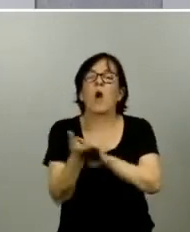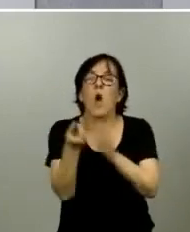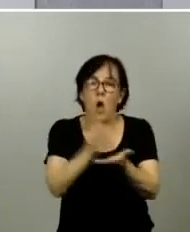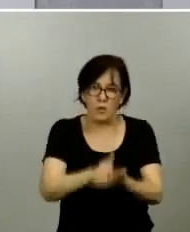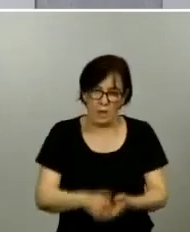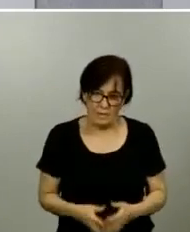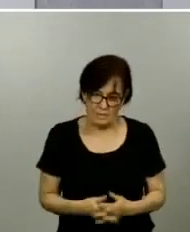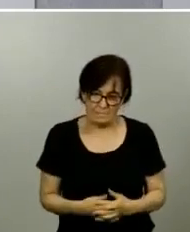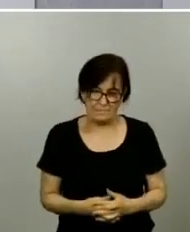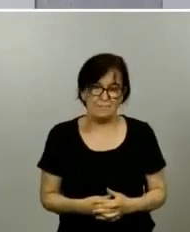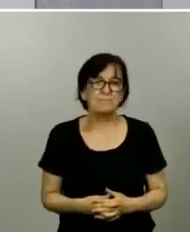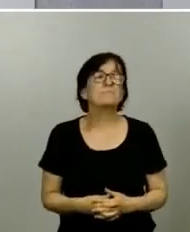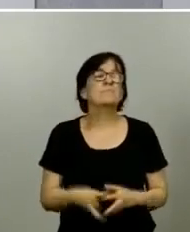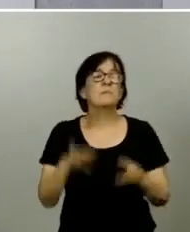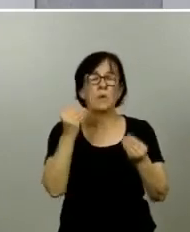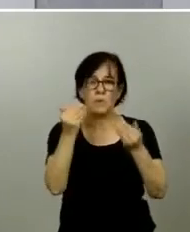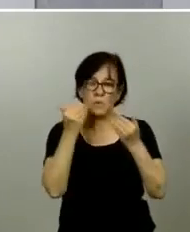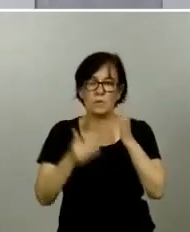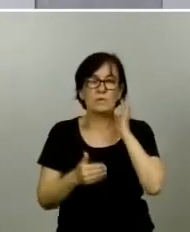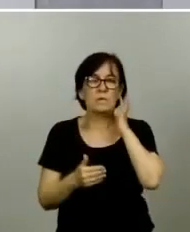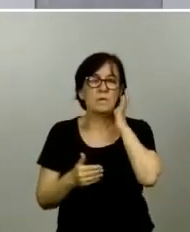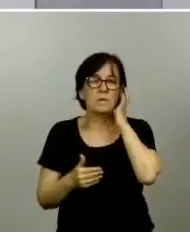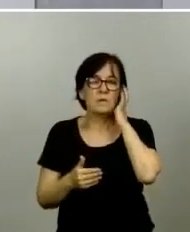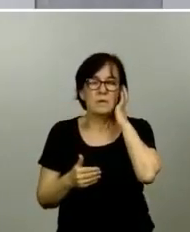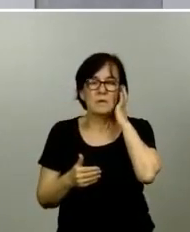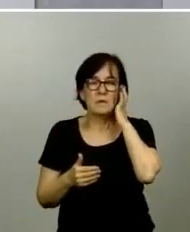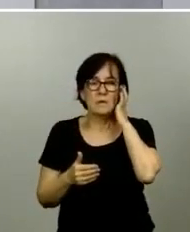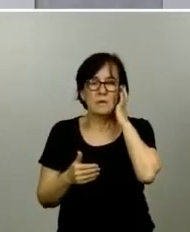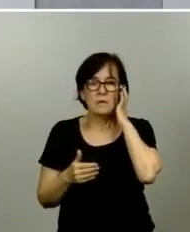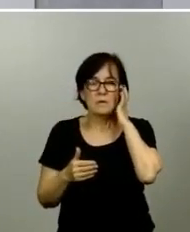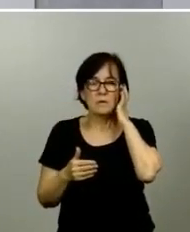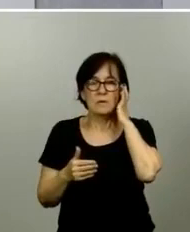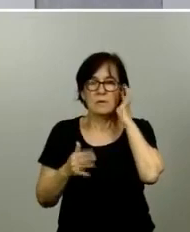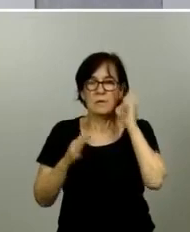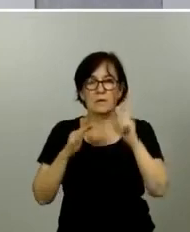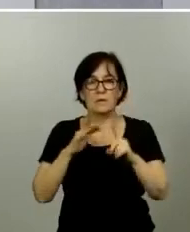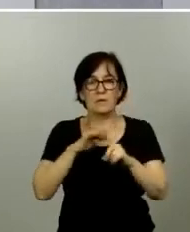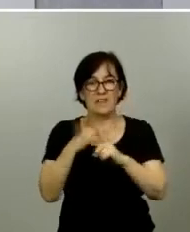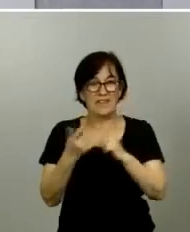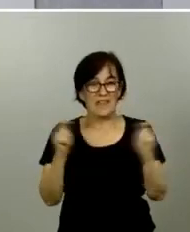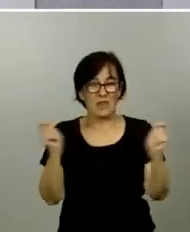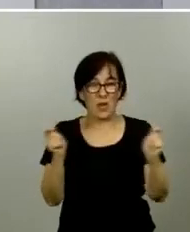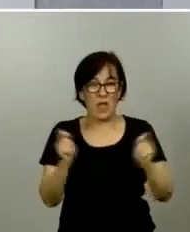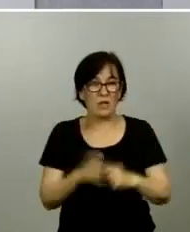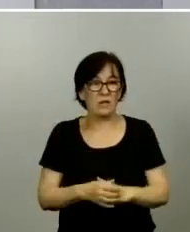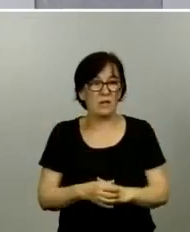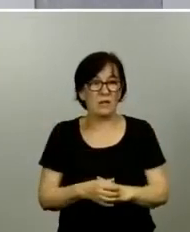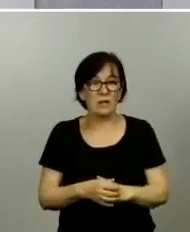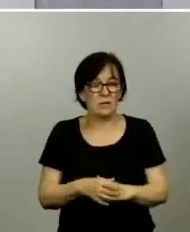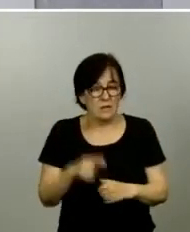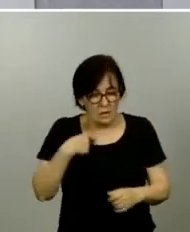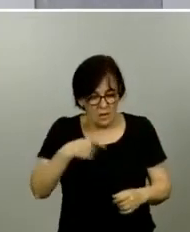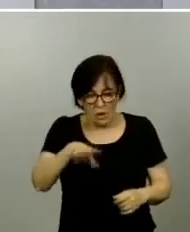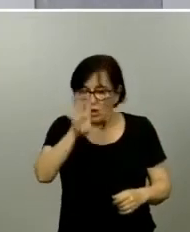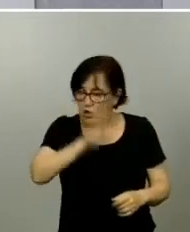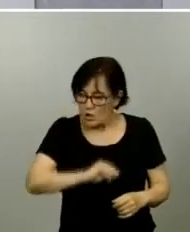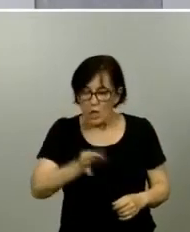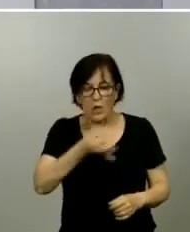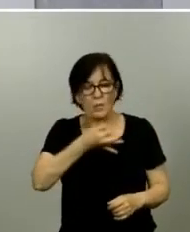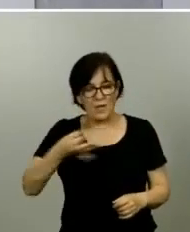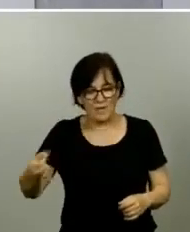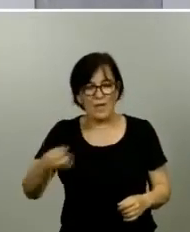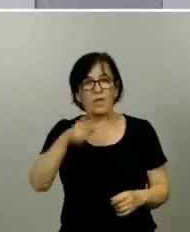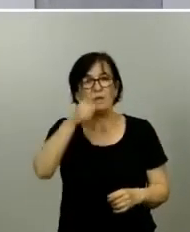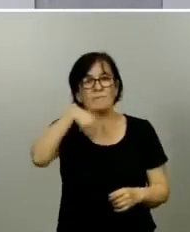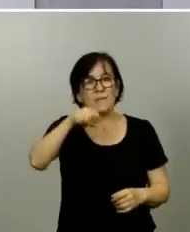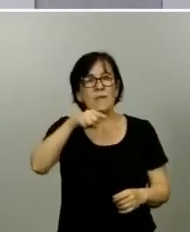muchas gracias de nuevo Ana sobre el estado de alarma yo entiendo perfectamente el interés que suscita